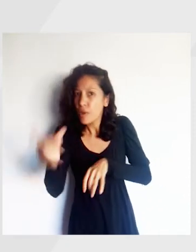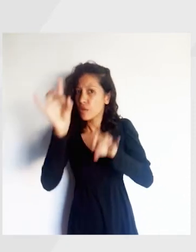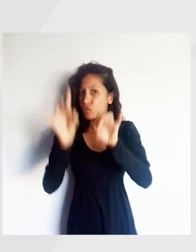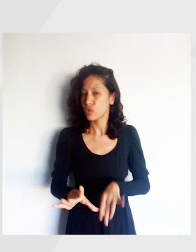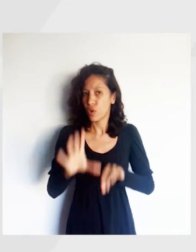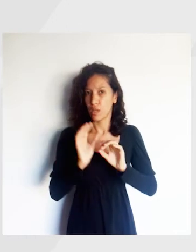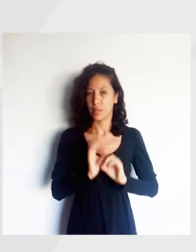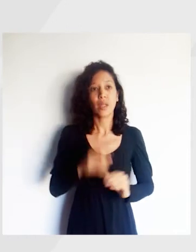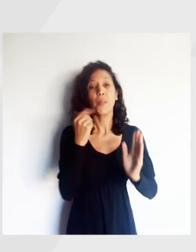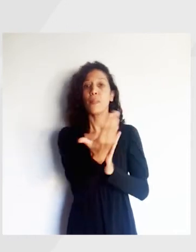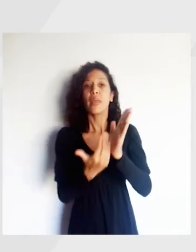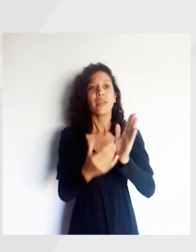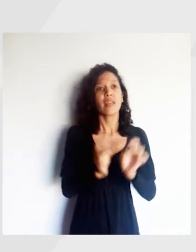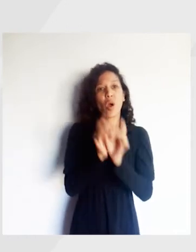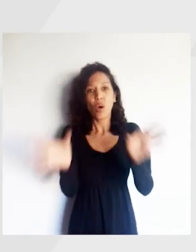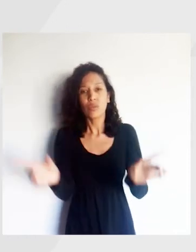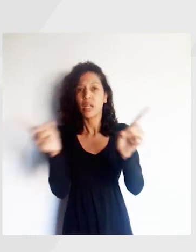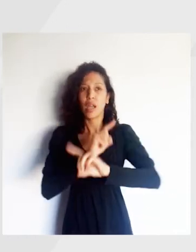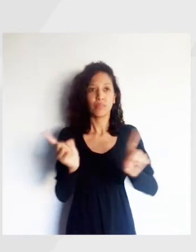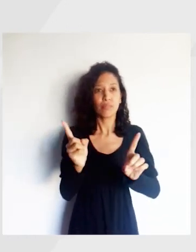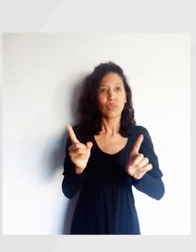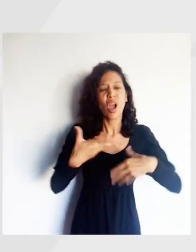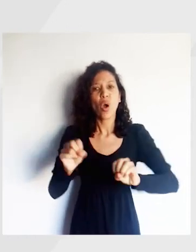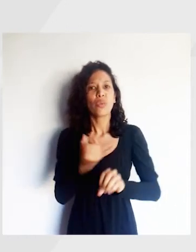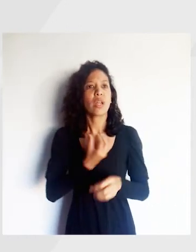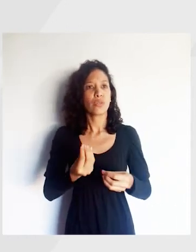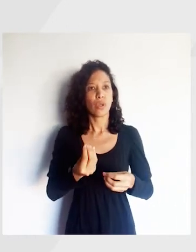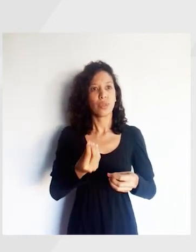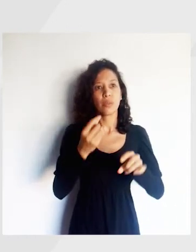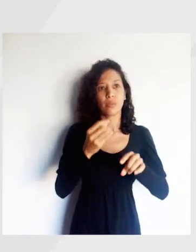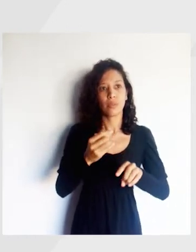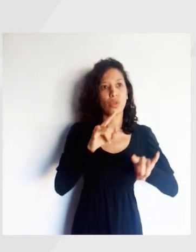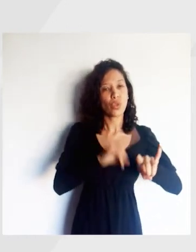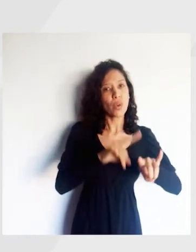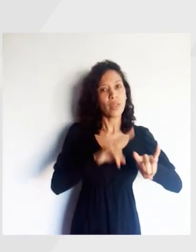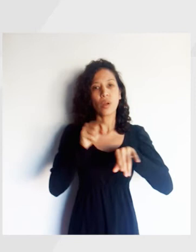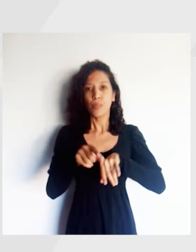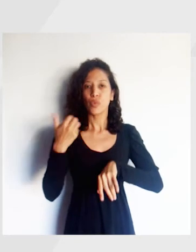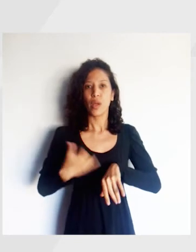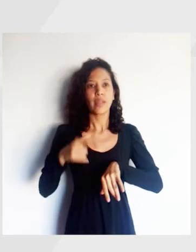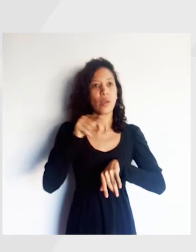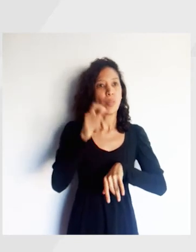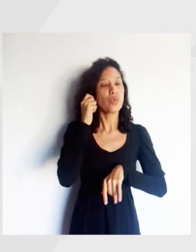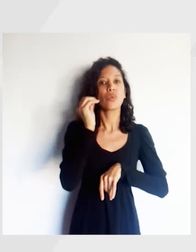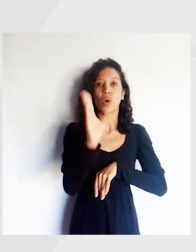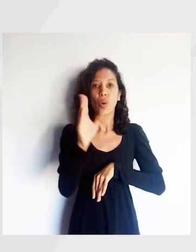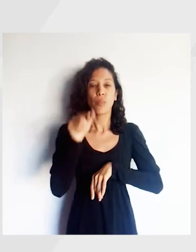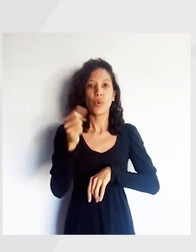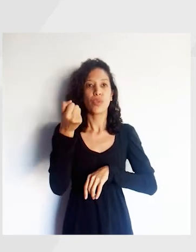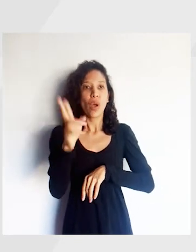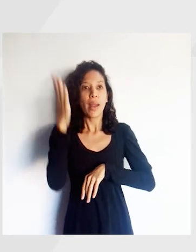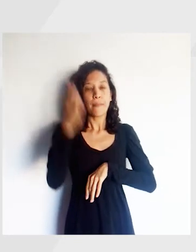A esta serie de medidas para reducir los riesgos de salud, las podés encontrar en www.argentina.gov